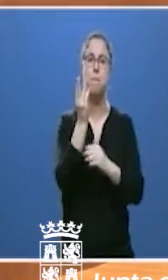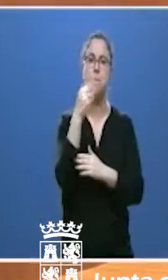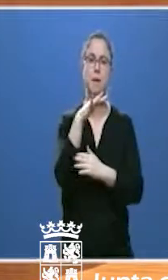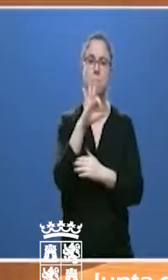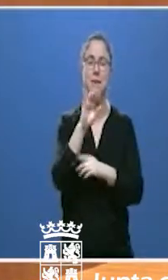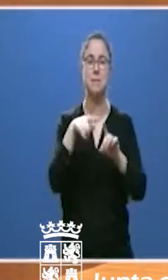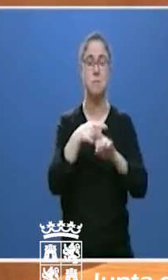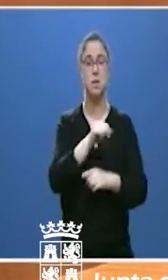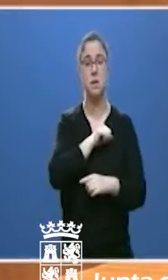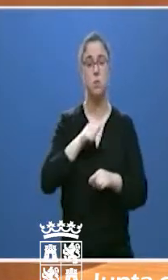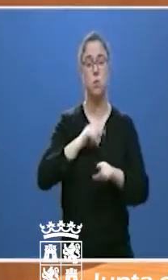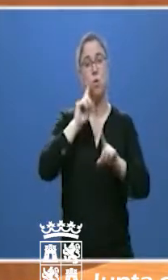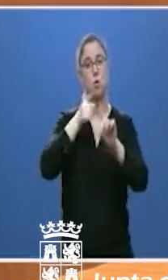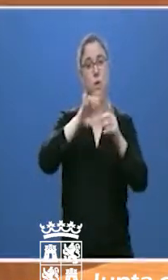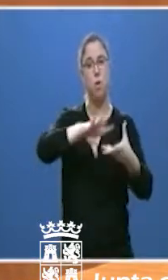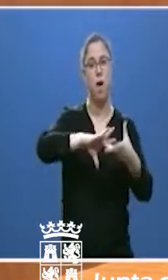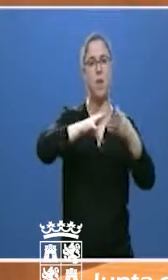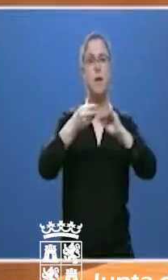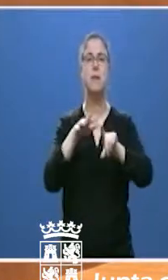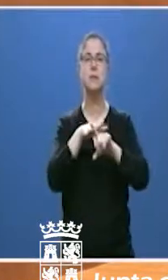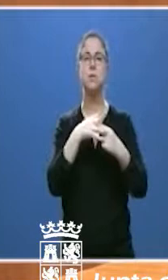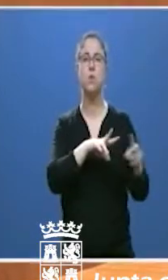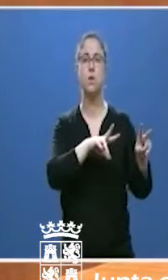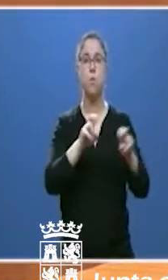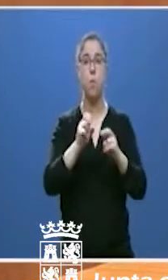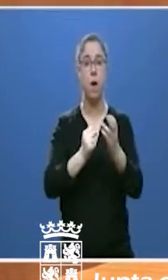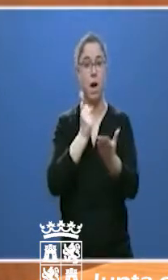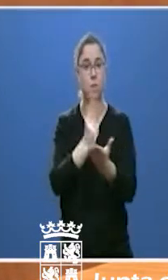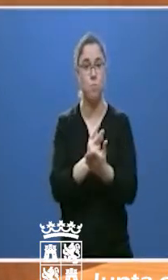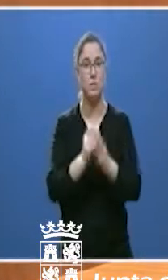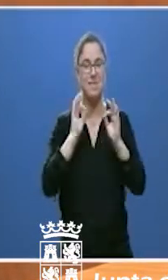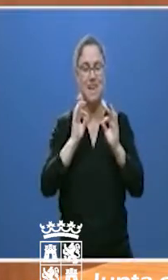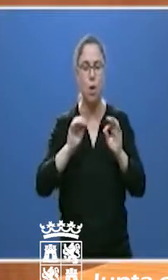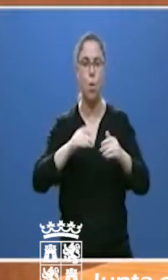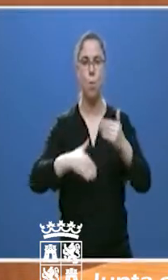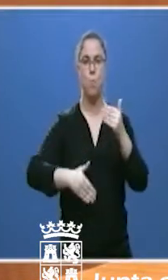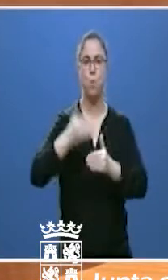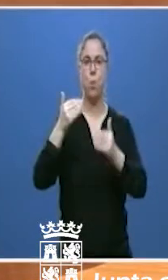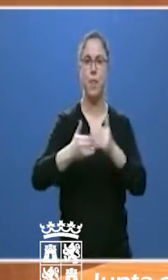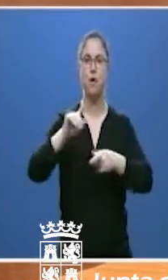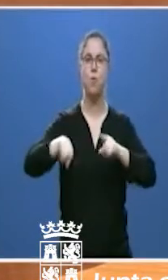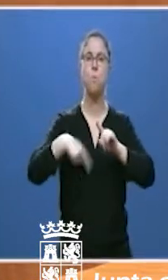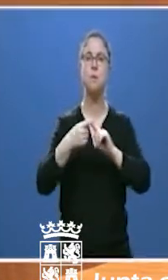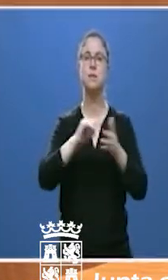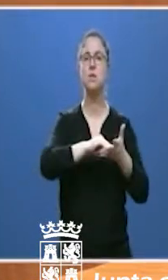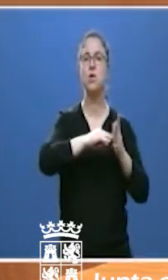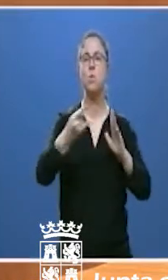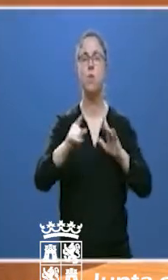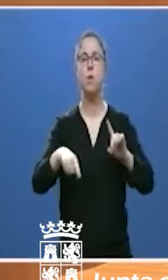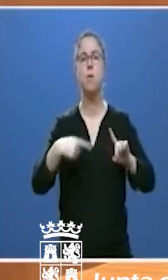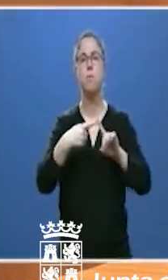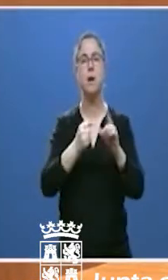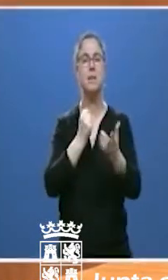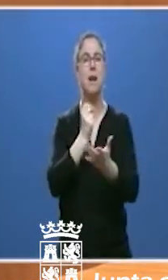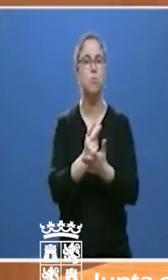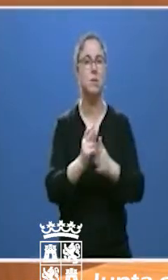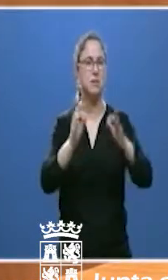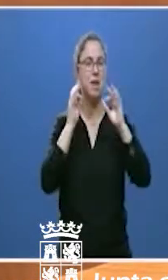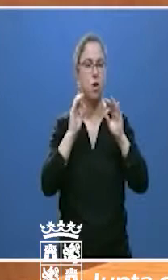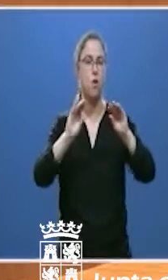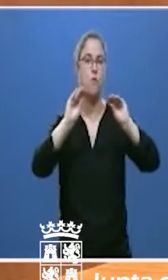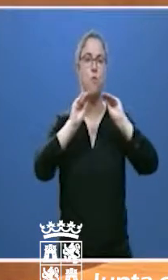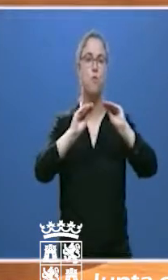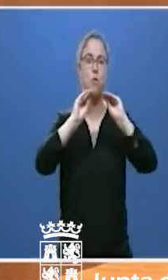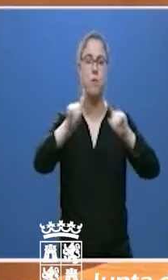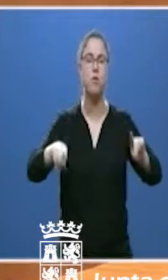nueva situación. Una apuesta por la modernización y la innovación. Y también una apuesta por la formación y la